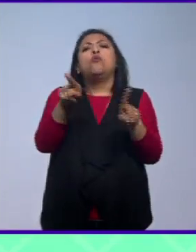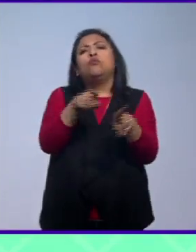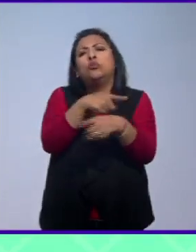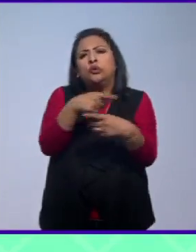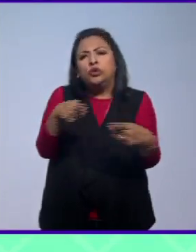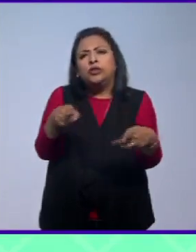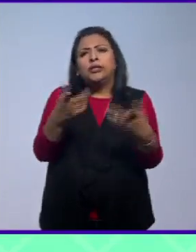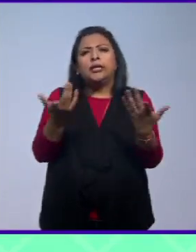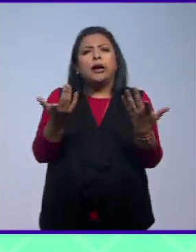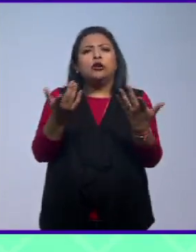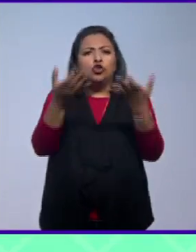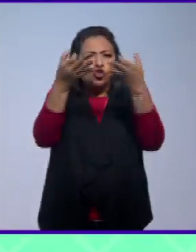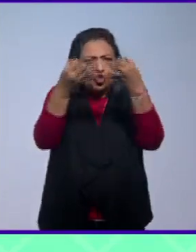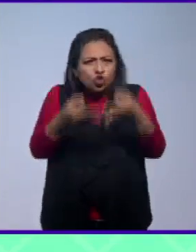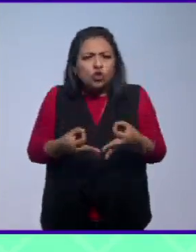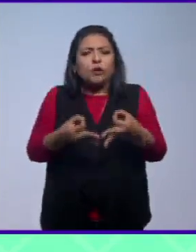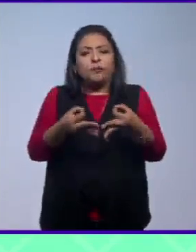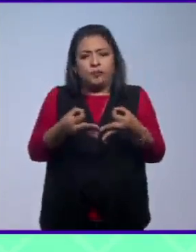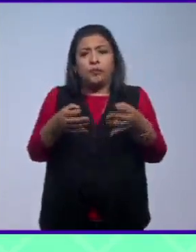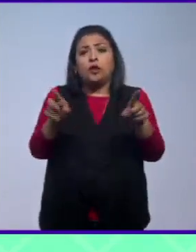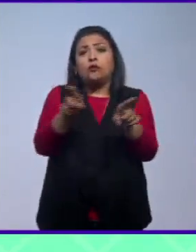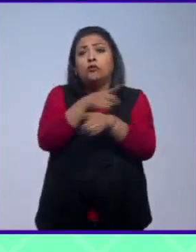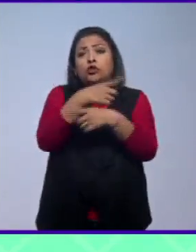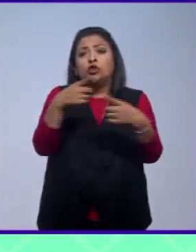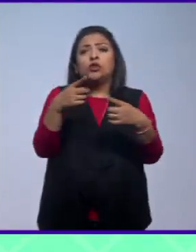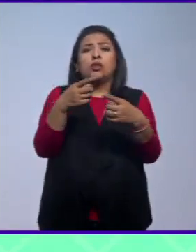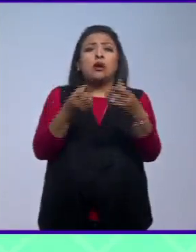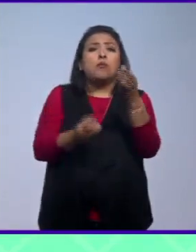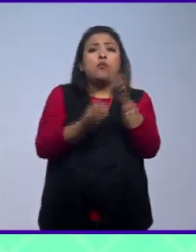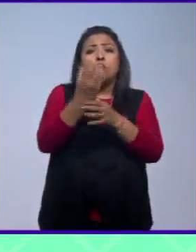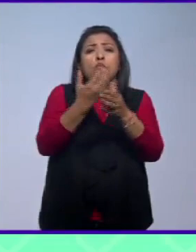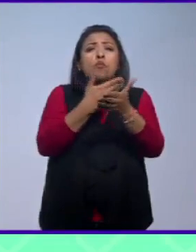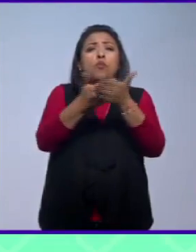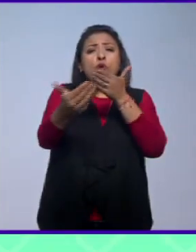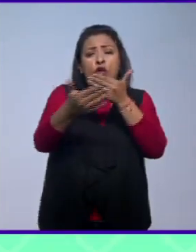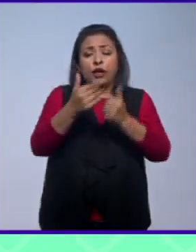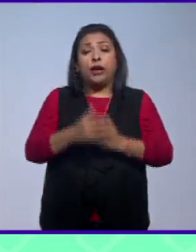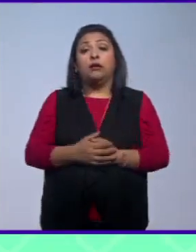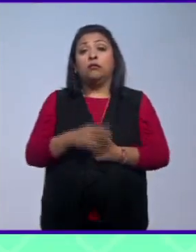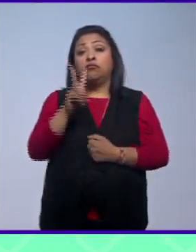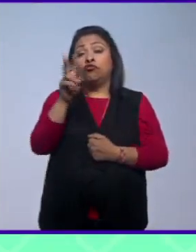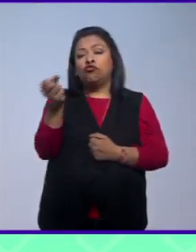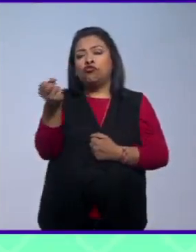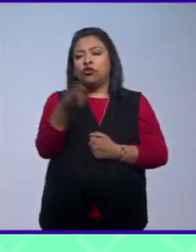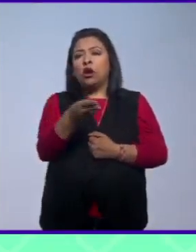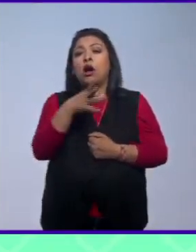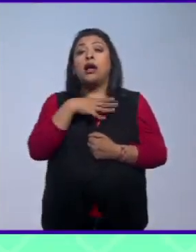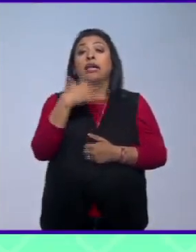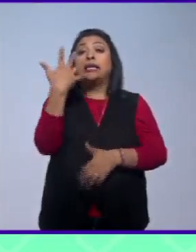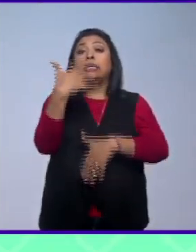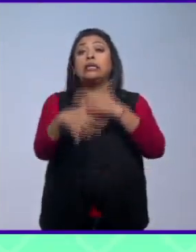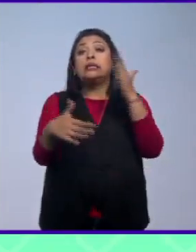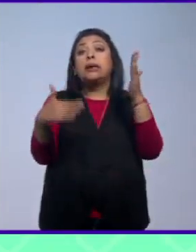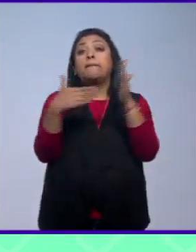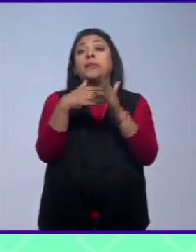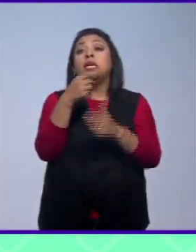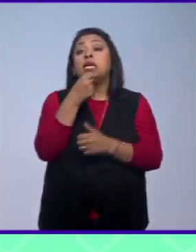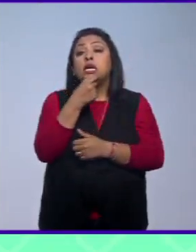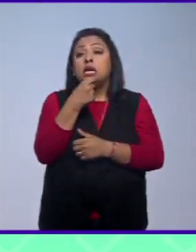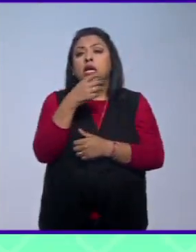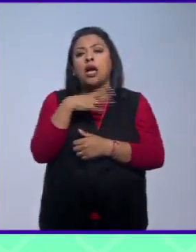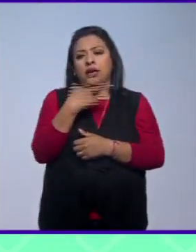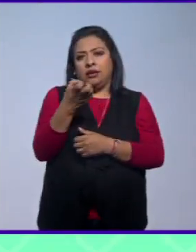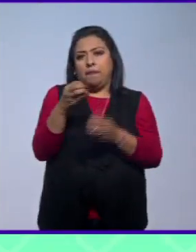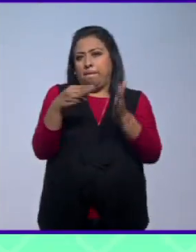original, a la música de vanguardia. Afortunadamente tenemos 15 mil niños llevando este